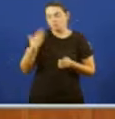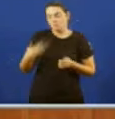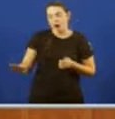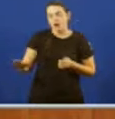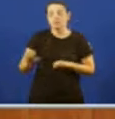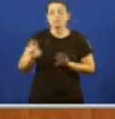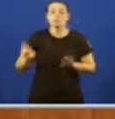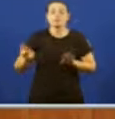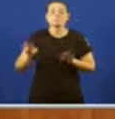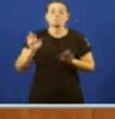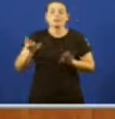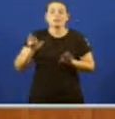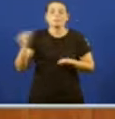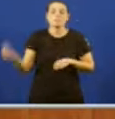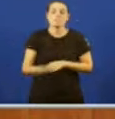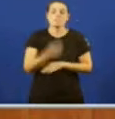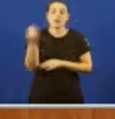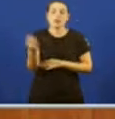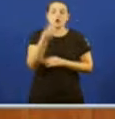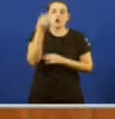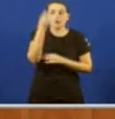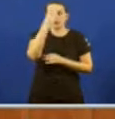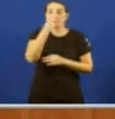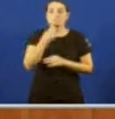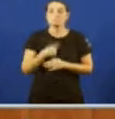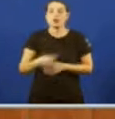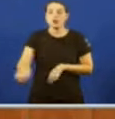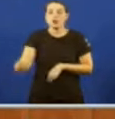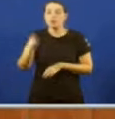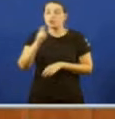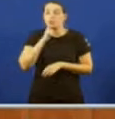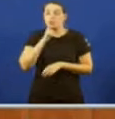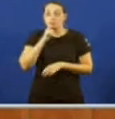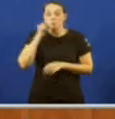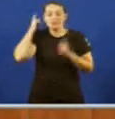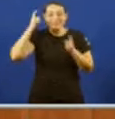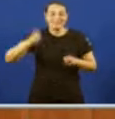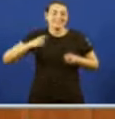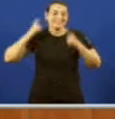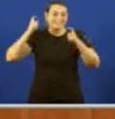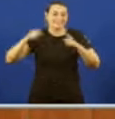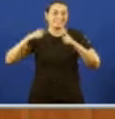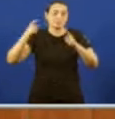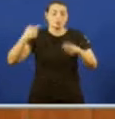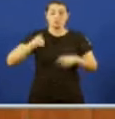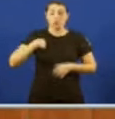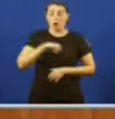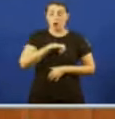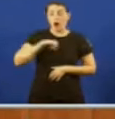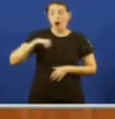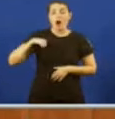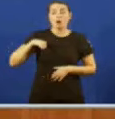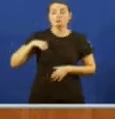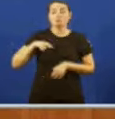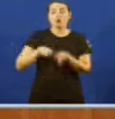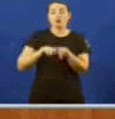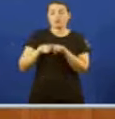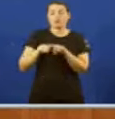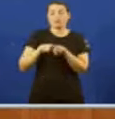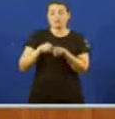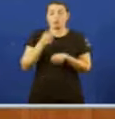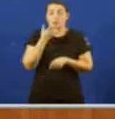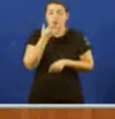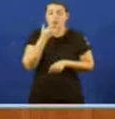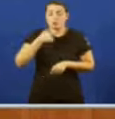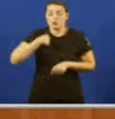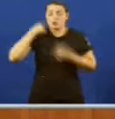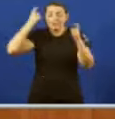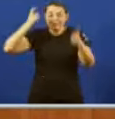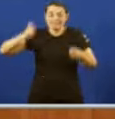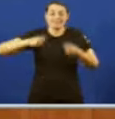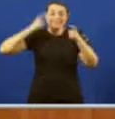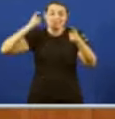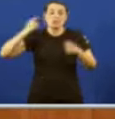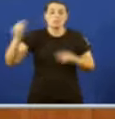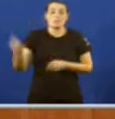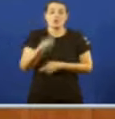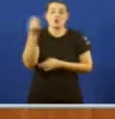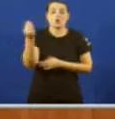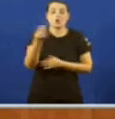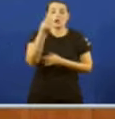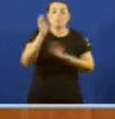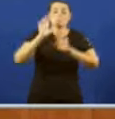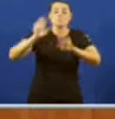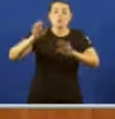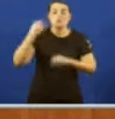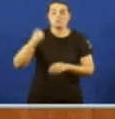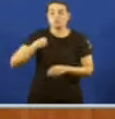Tiña dúas vías Escoller os sólidos Materiais De construcción Da autocrítica E da revisión Das súas políticas públicas En materia de prevención Extinción de